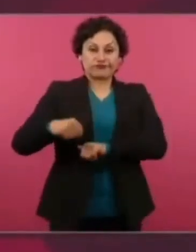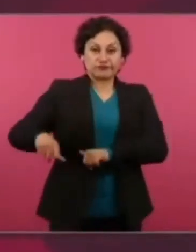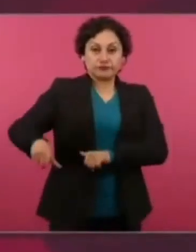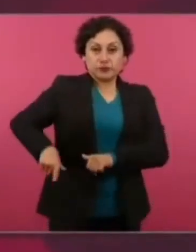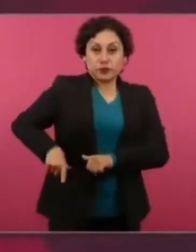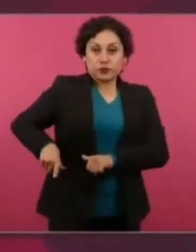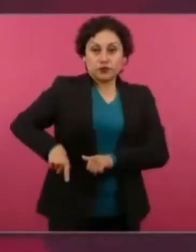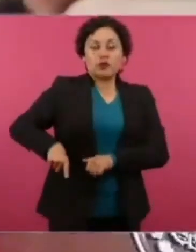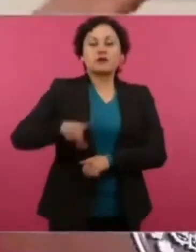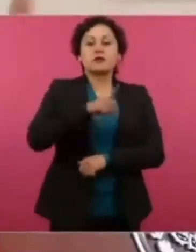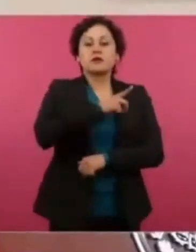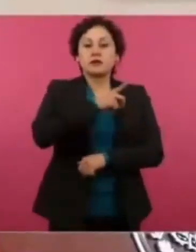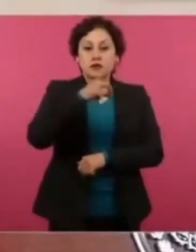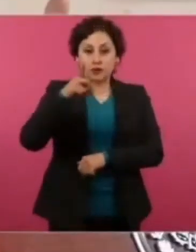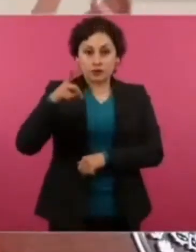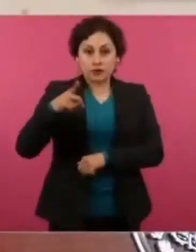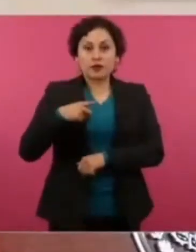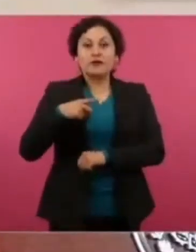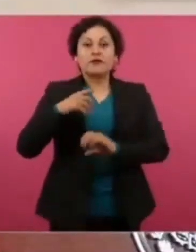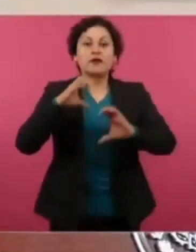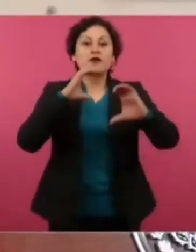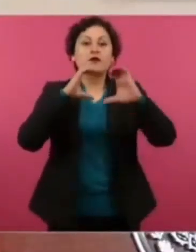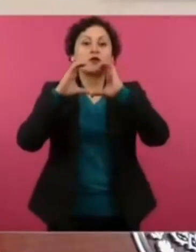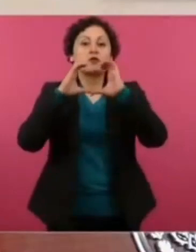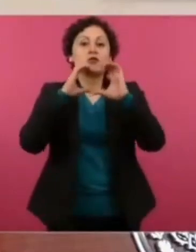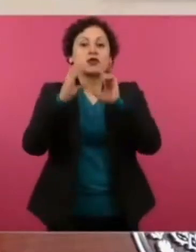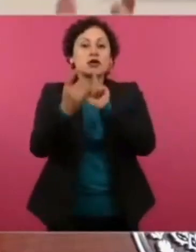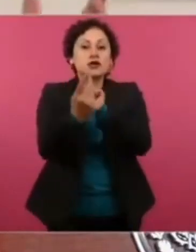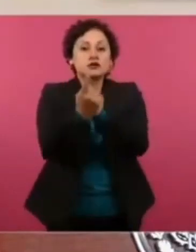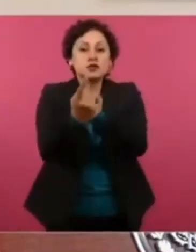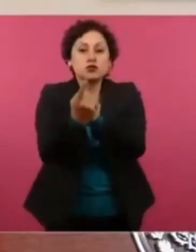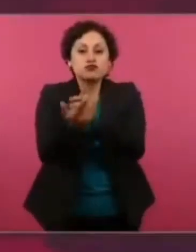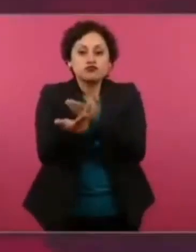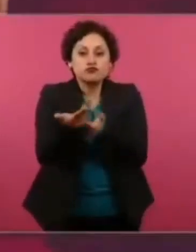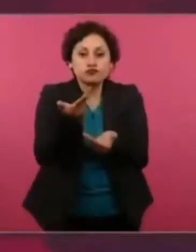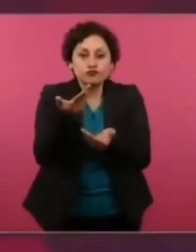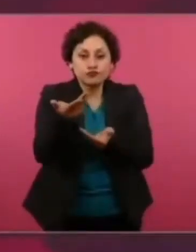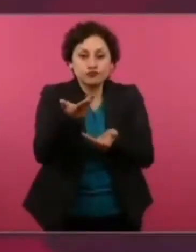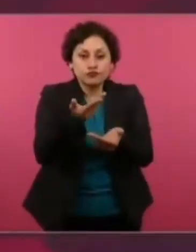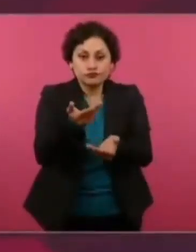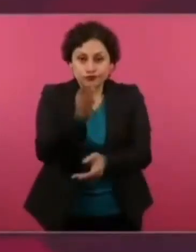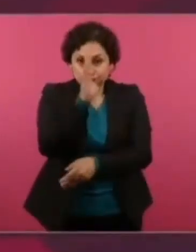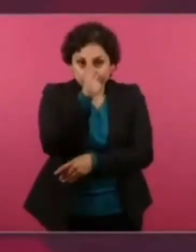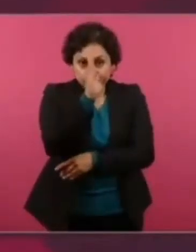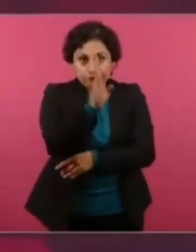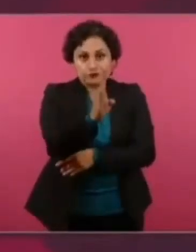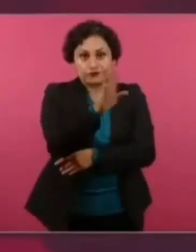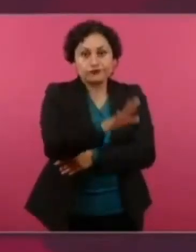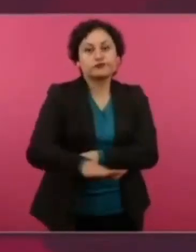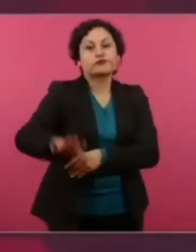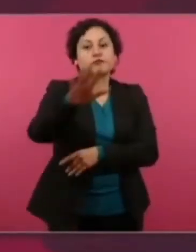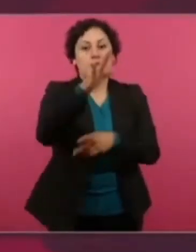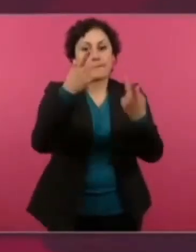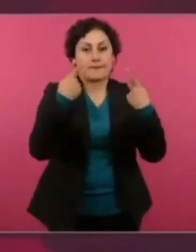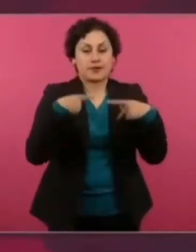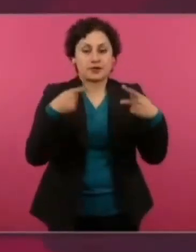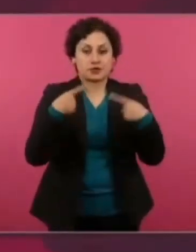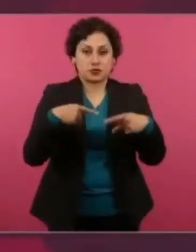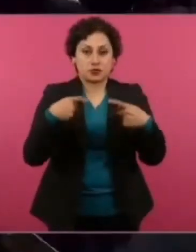de tener una comunicación permanente y directa con el pueblo.